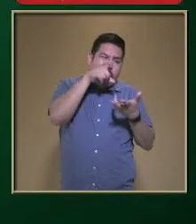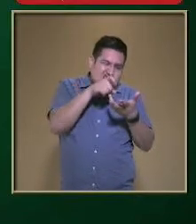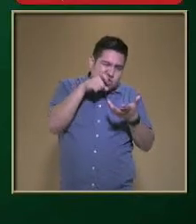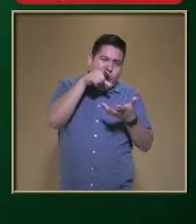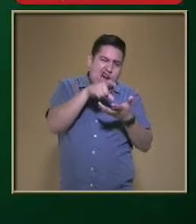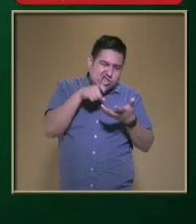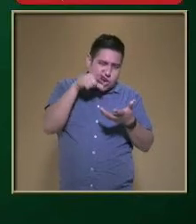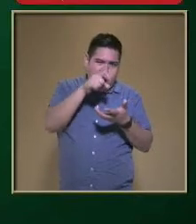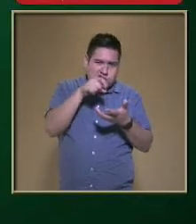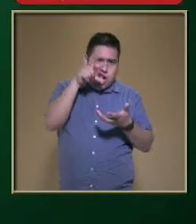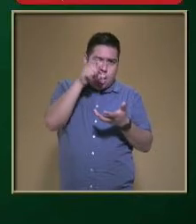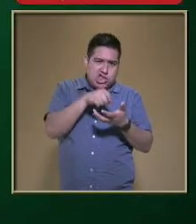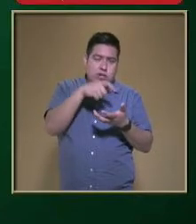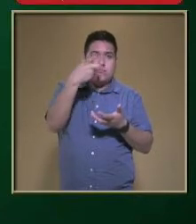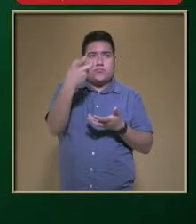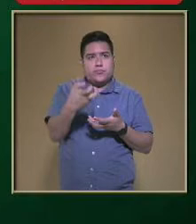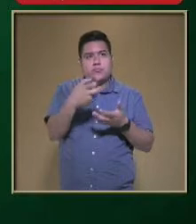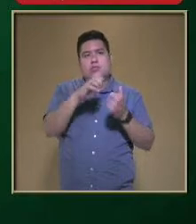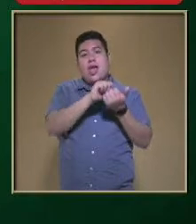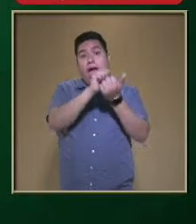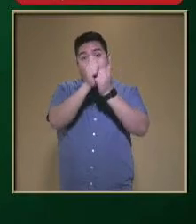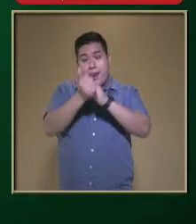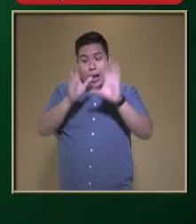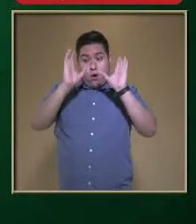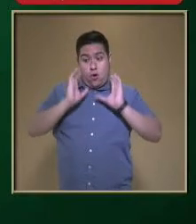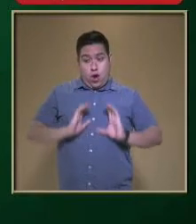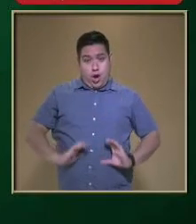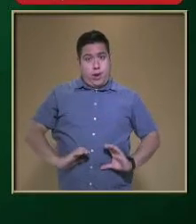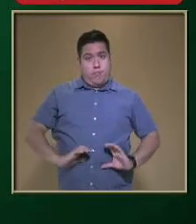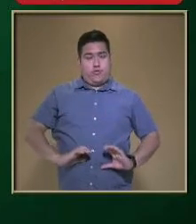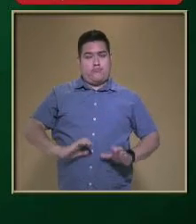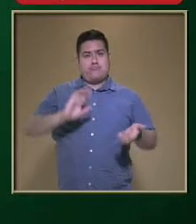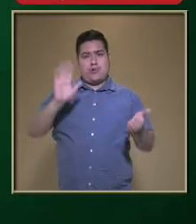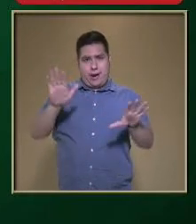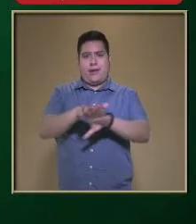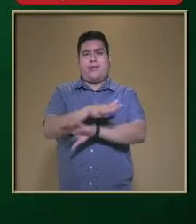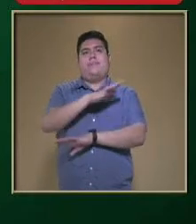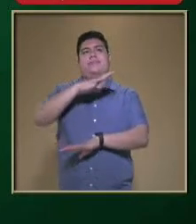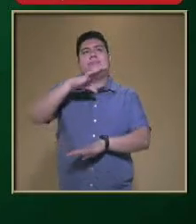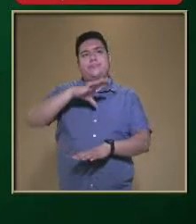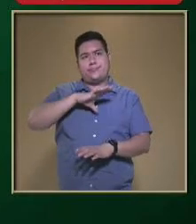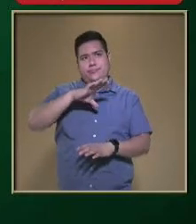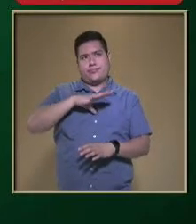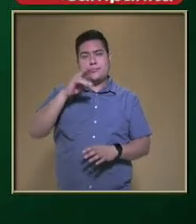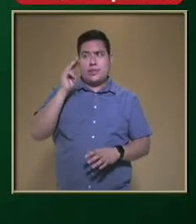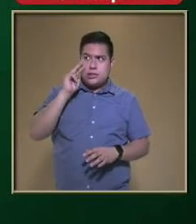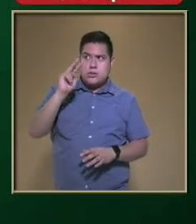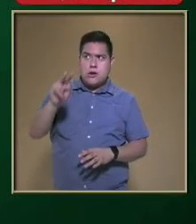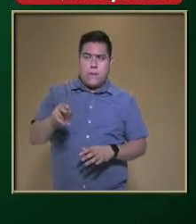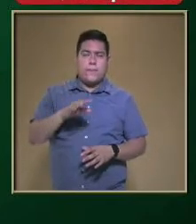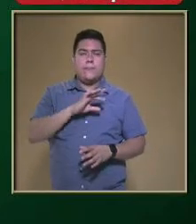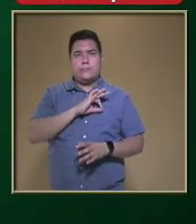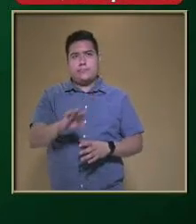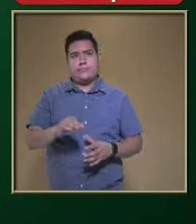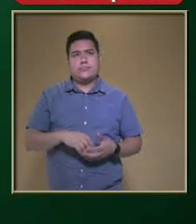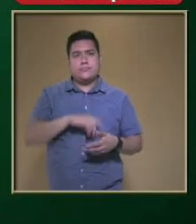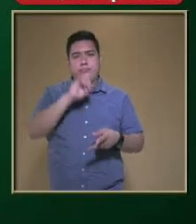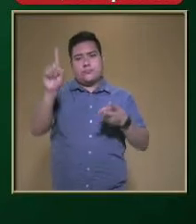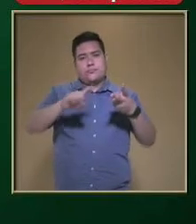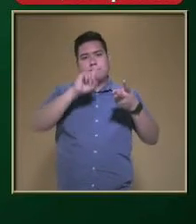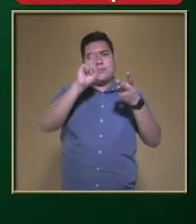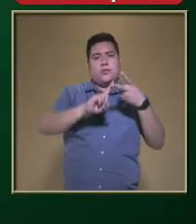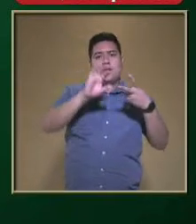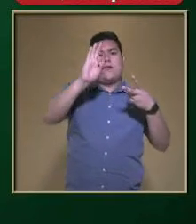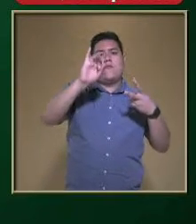Esas serían Las adaptaciones Morfológicas Es decir De su cuerpo Son exteriores En la segunda imagen